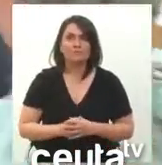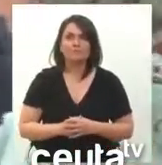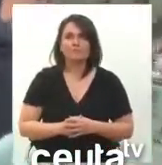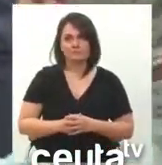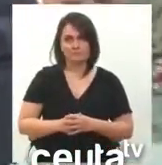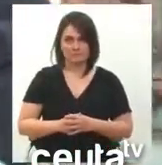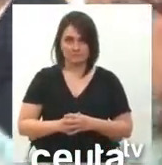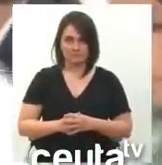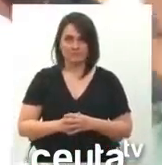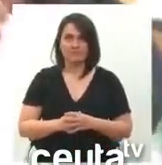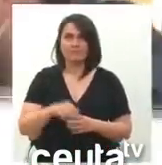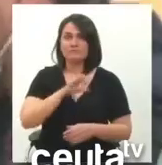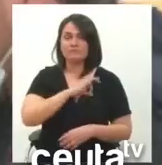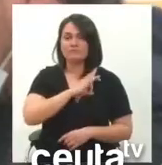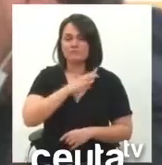Muchísimas gracias, presidente.